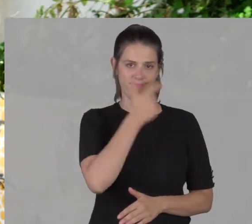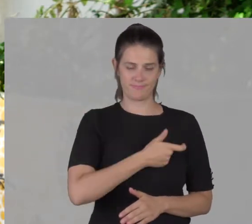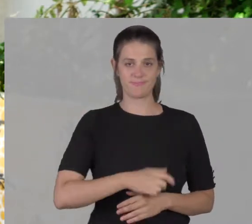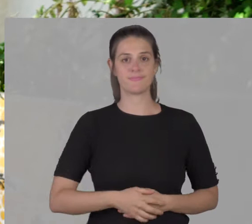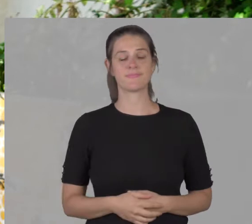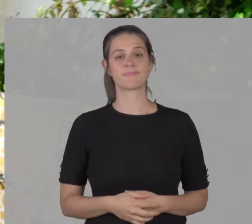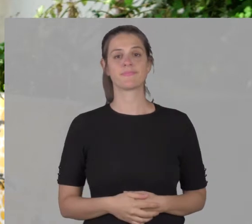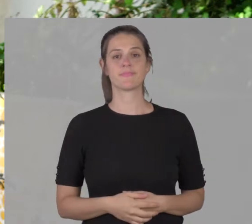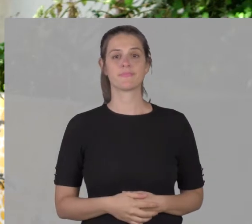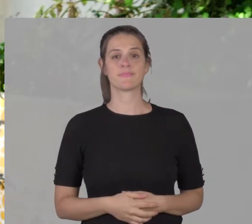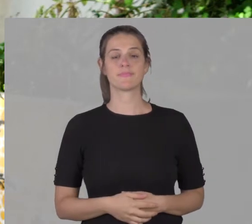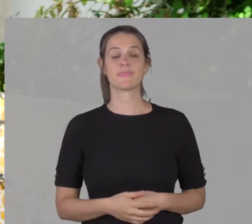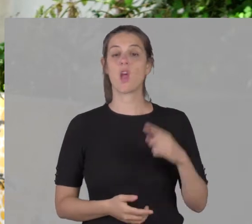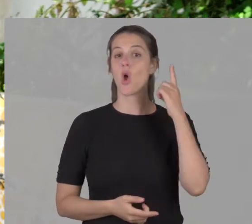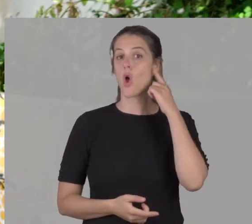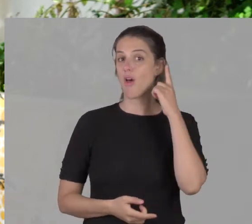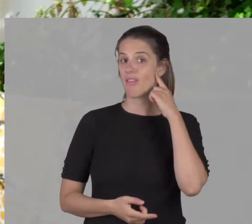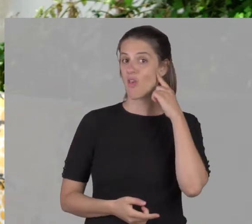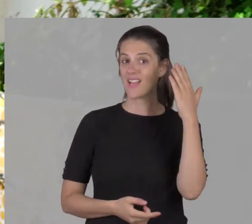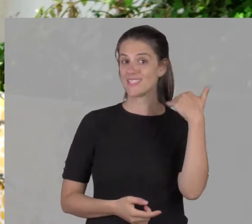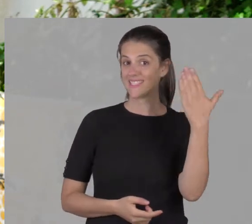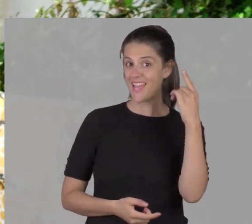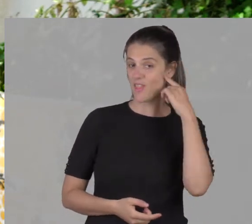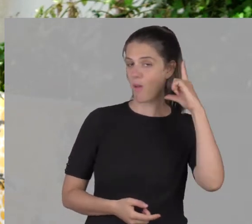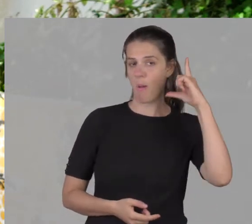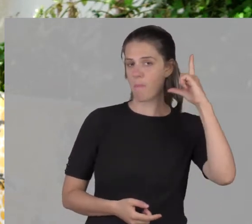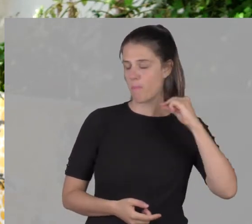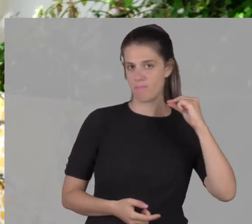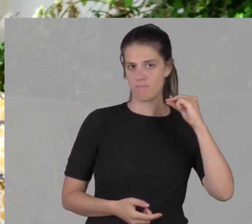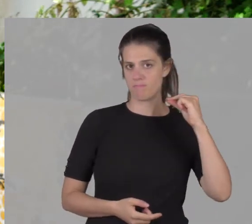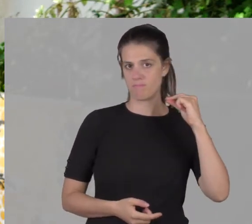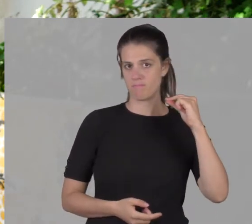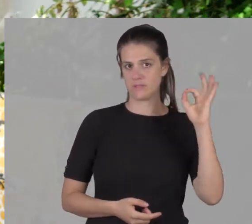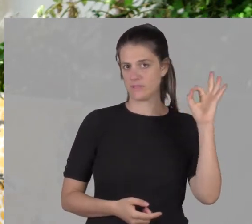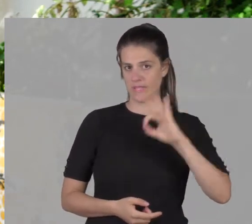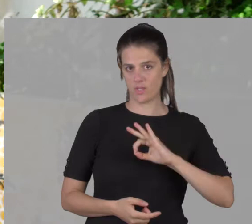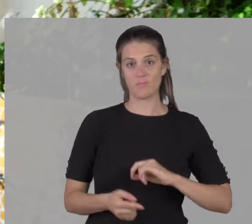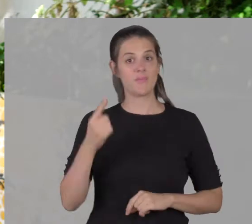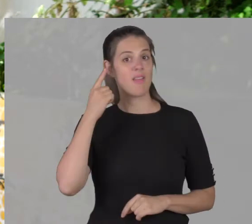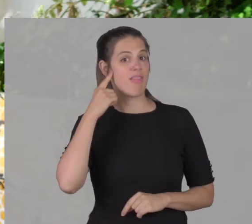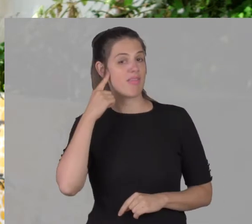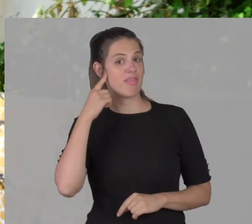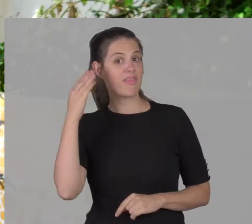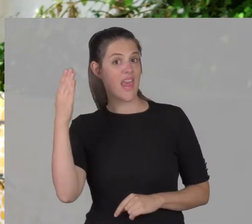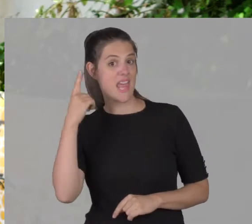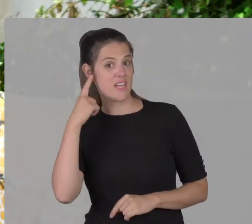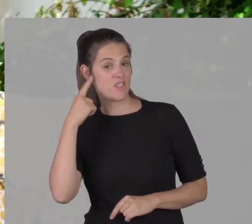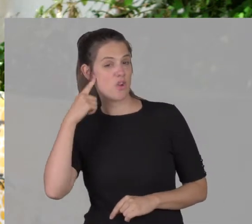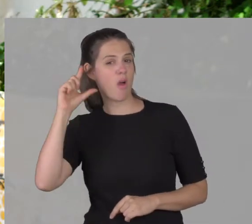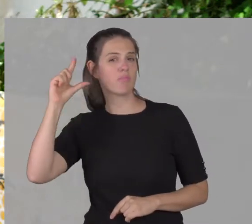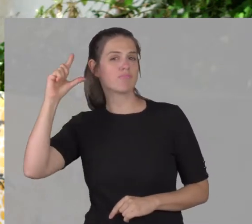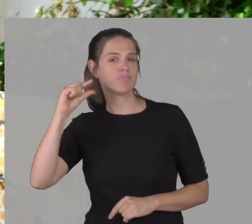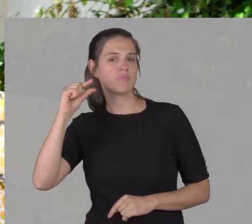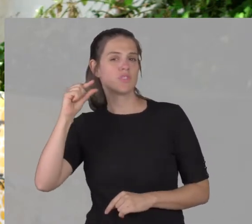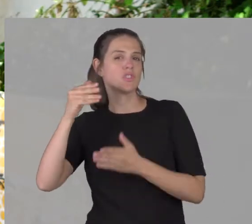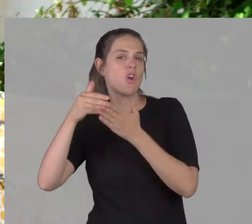y del oído izquierdo no escucho nada y en el derecho tengo muy